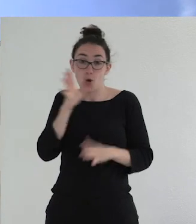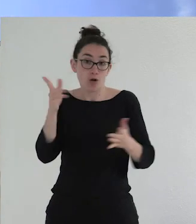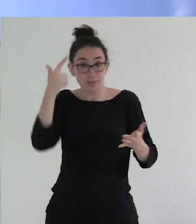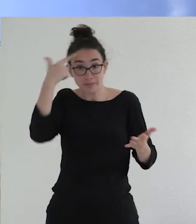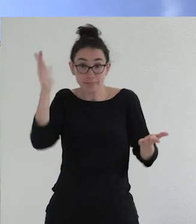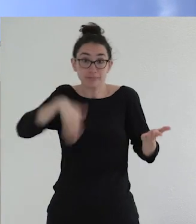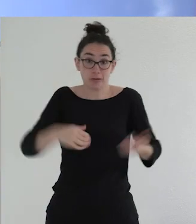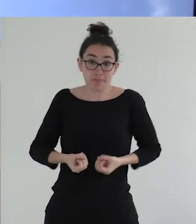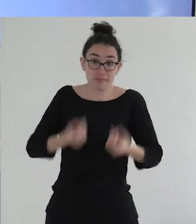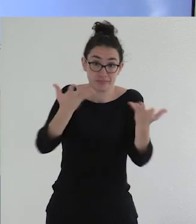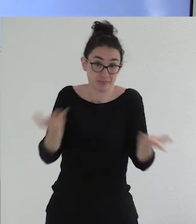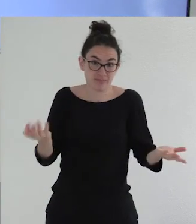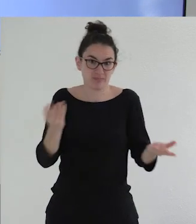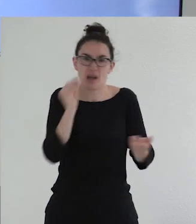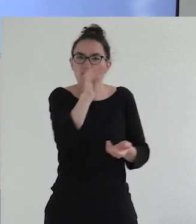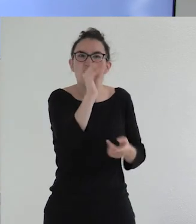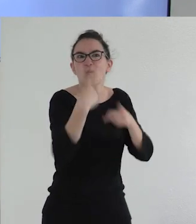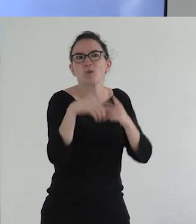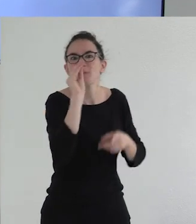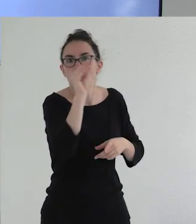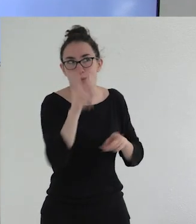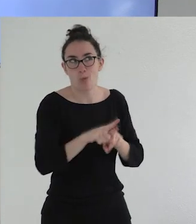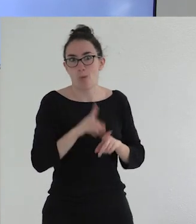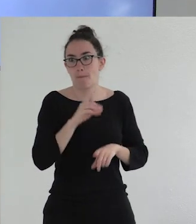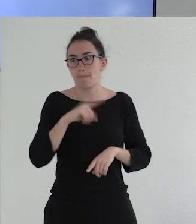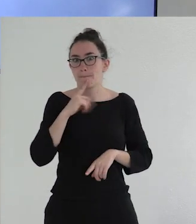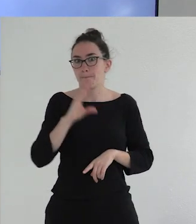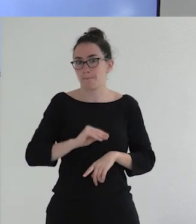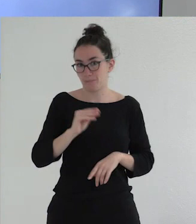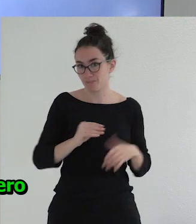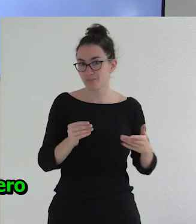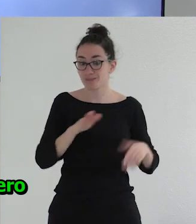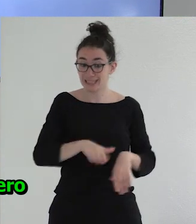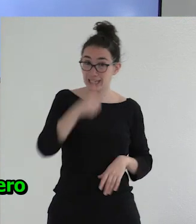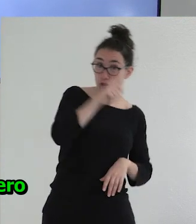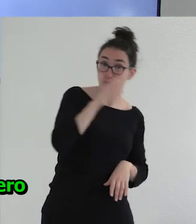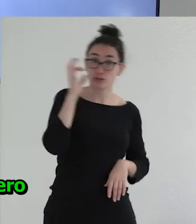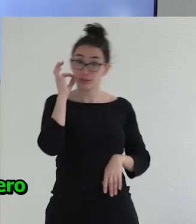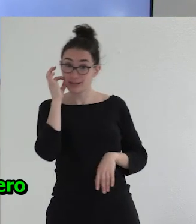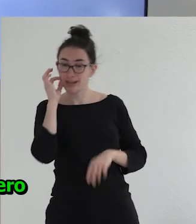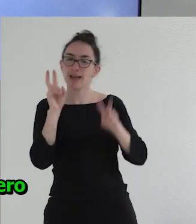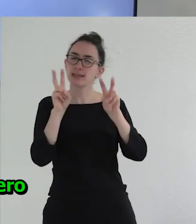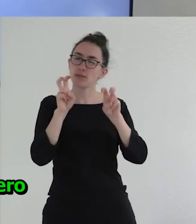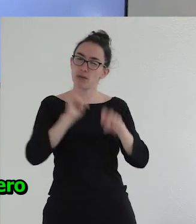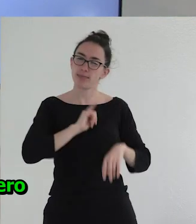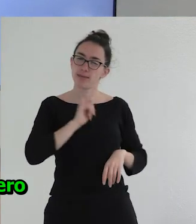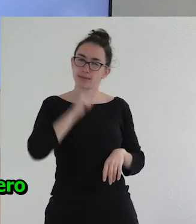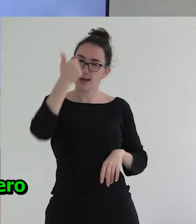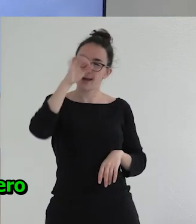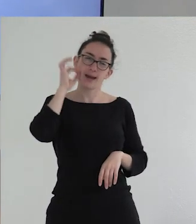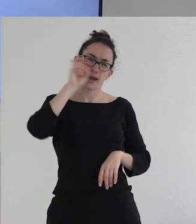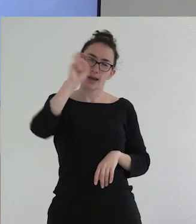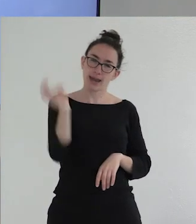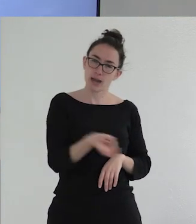preguntan las cosas que no les hacen ningún sentido. Es muy frecuente que los niños y las niñas tarden un cierto tiempo en aprender que la identidad de género es exclusiva y